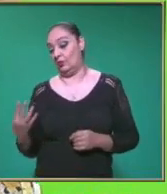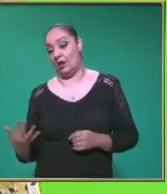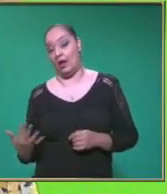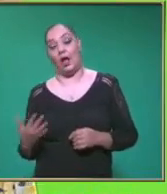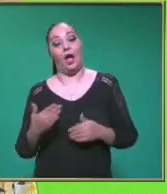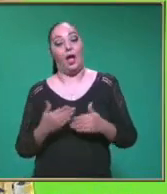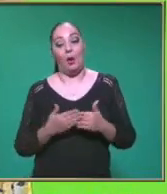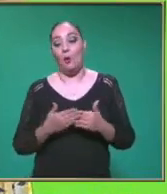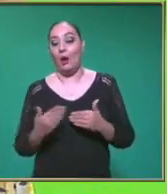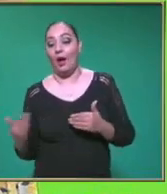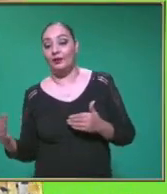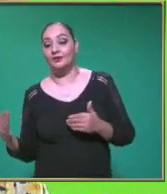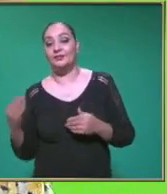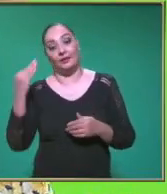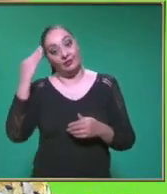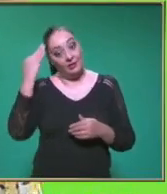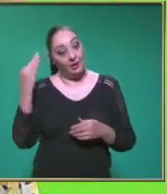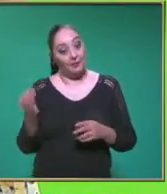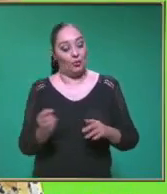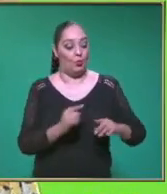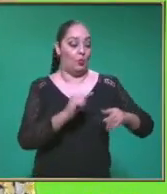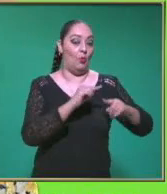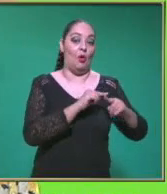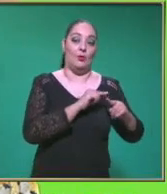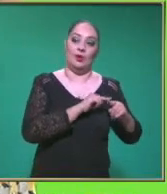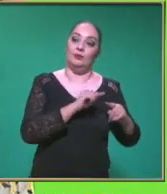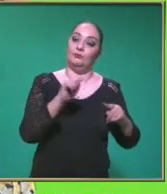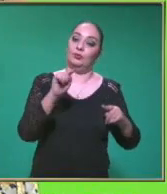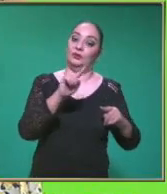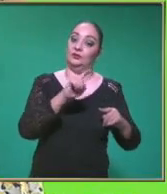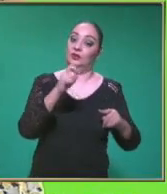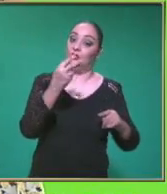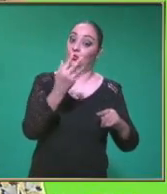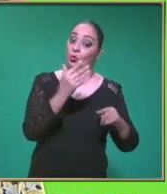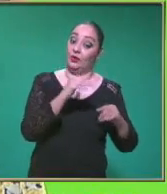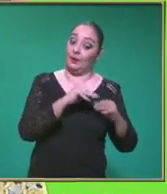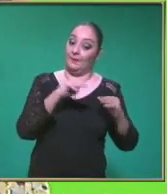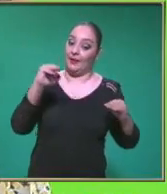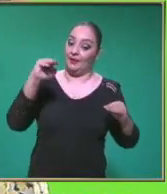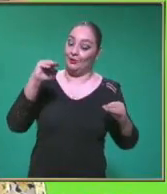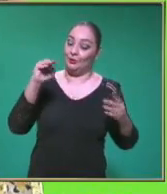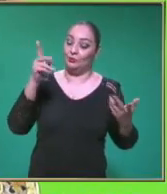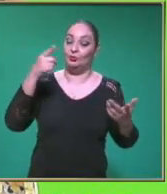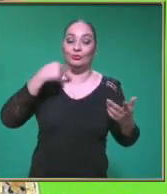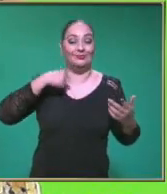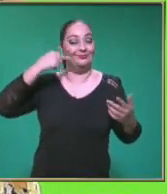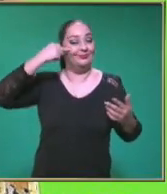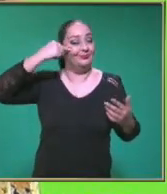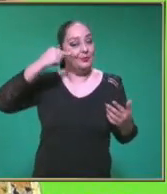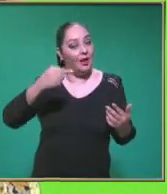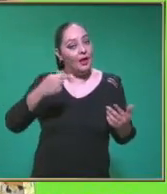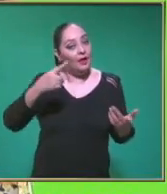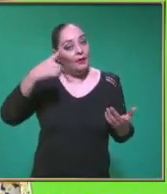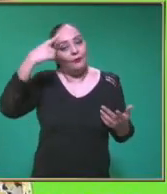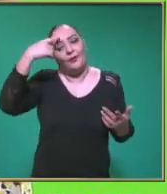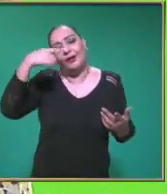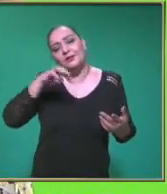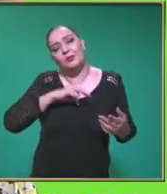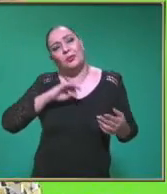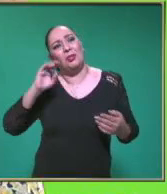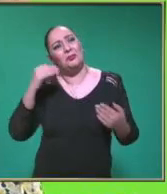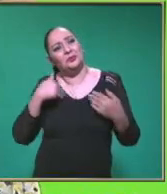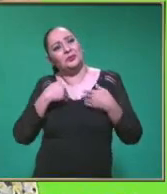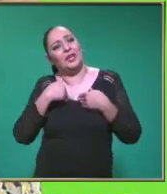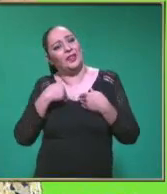avanzando Más bien El móvil Está recorriendo 150 metros Y nosotros Lo podemos observar Así De manera